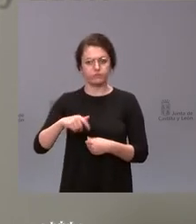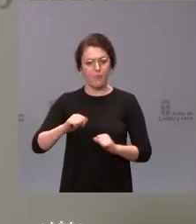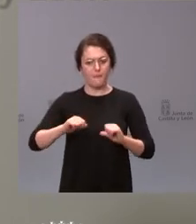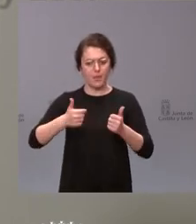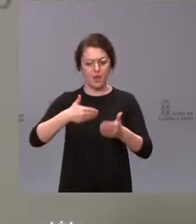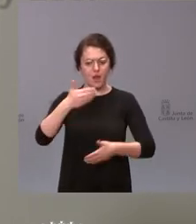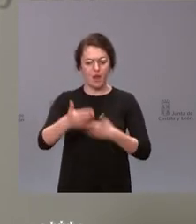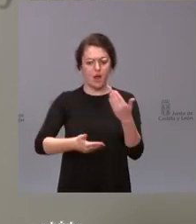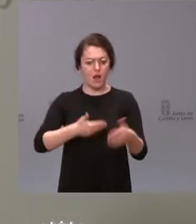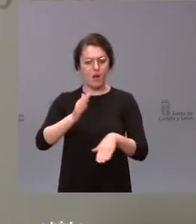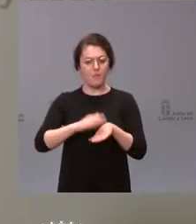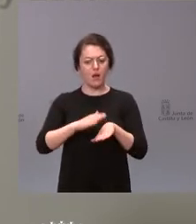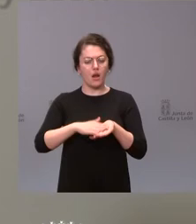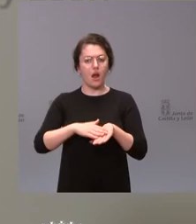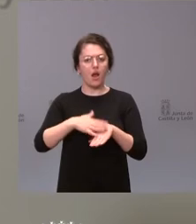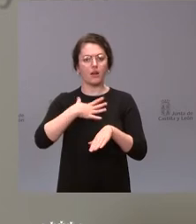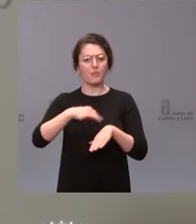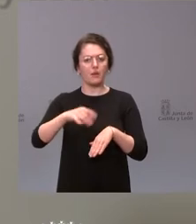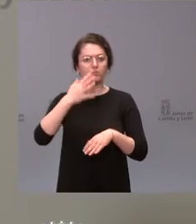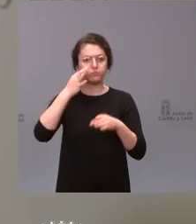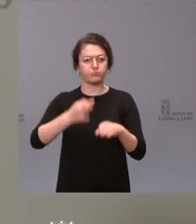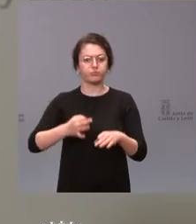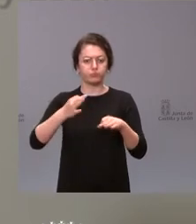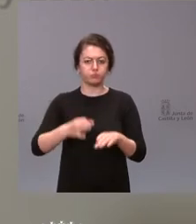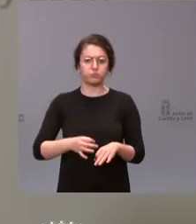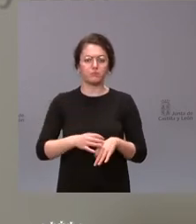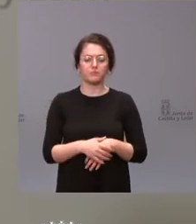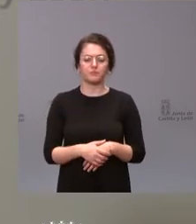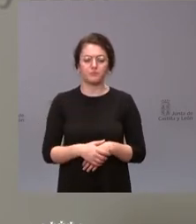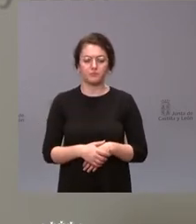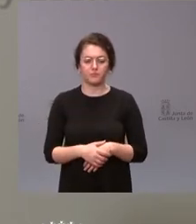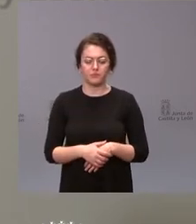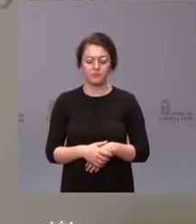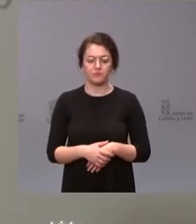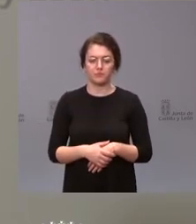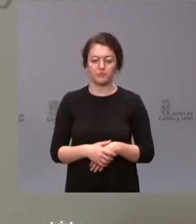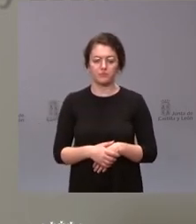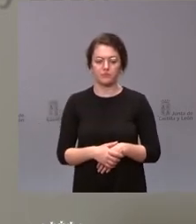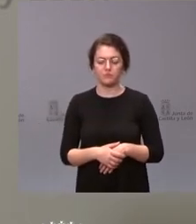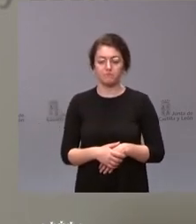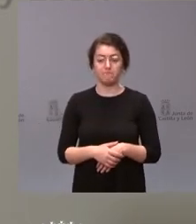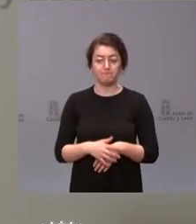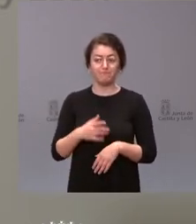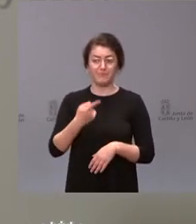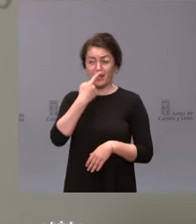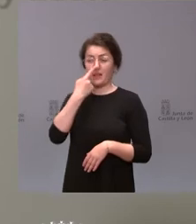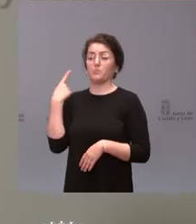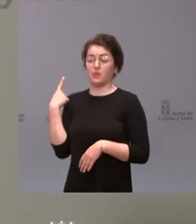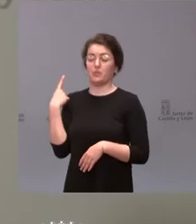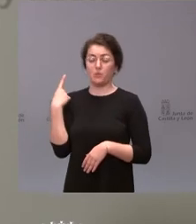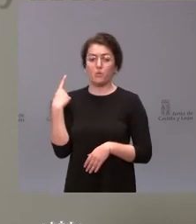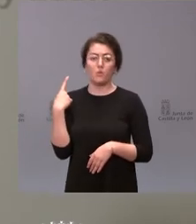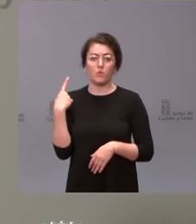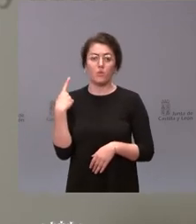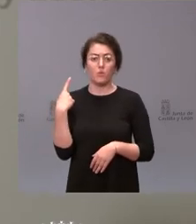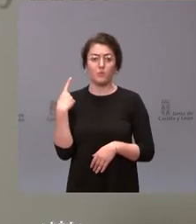por tanto, llevarse a cabo las actuaciones que puedan corresponder. Precisamente, en el año 21 se han incrementado de forma